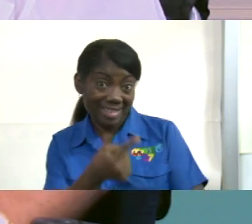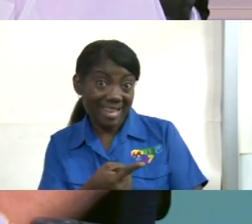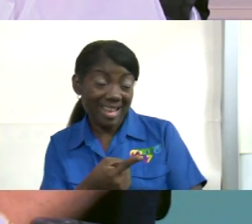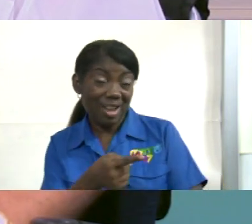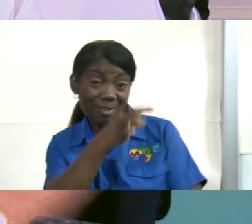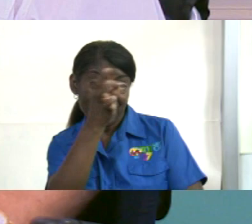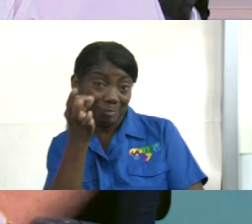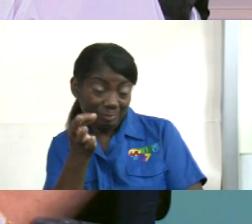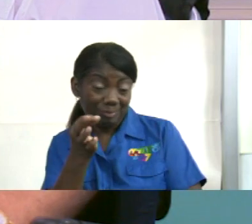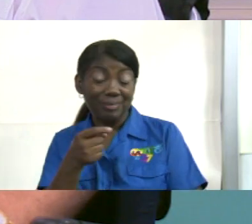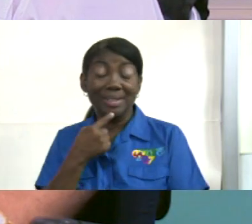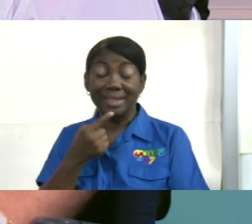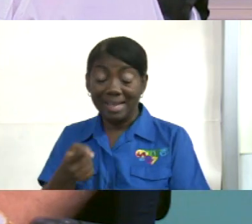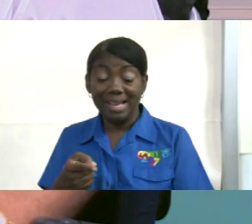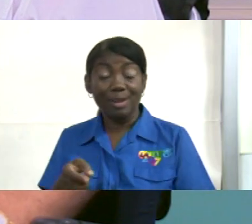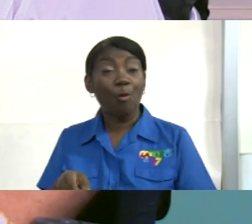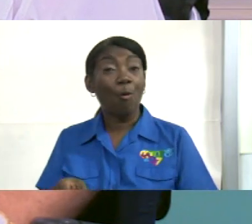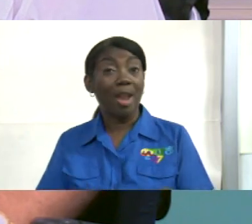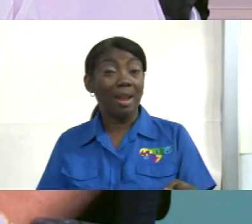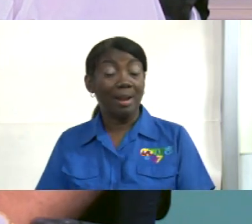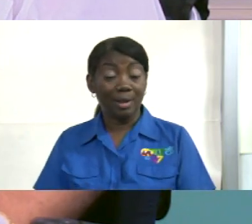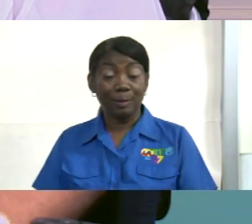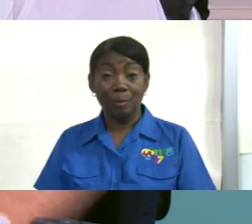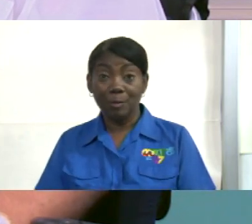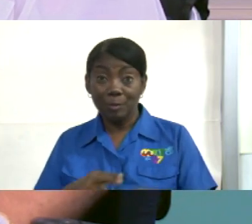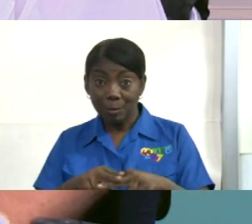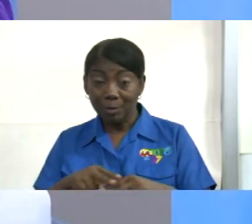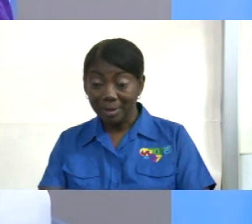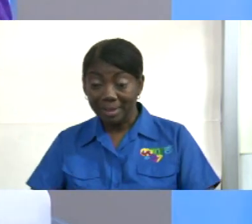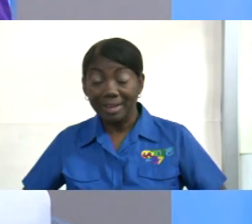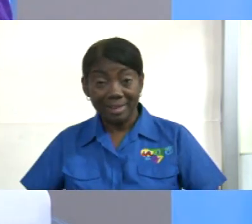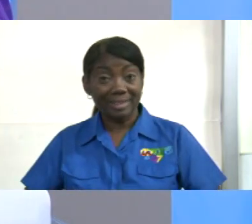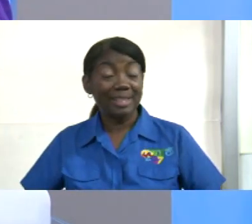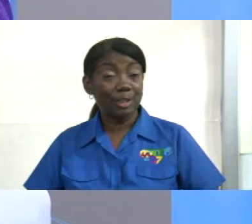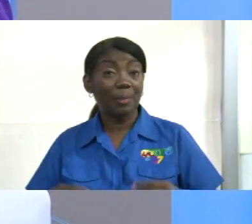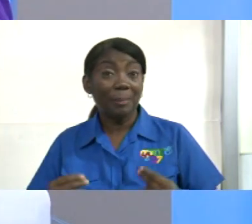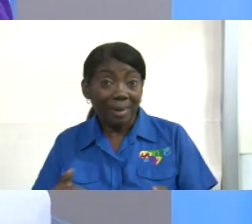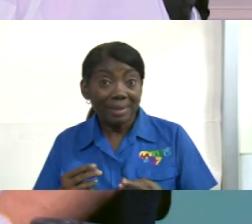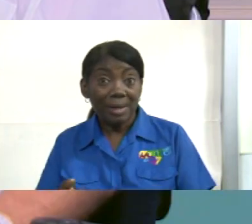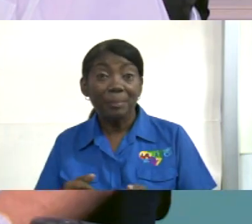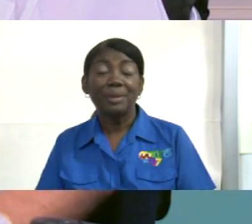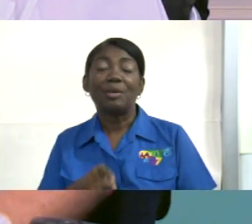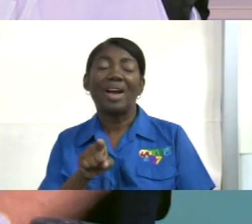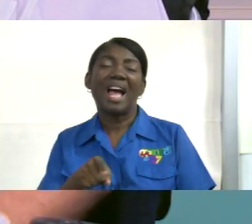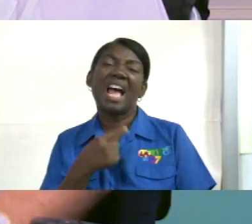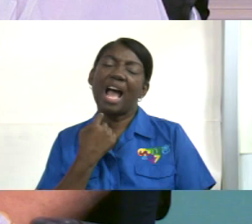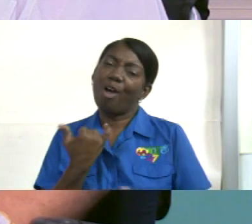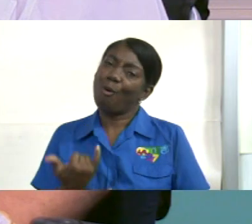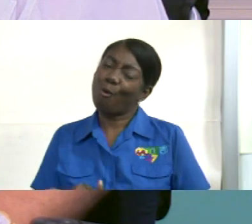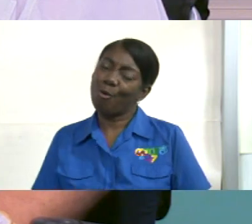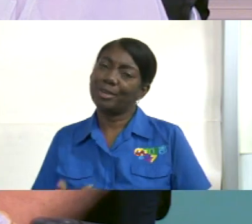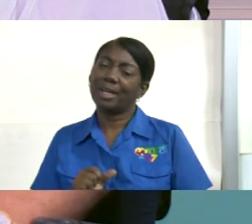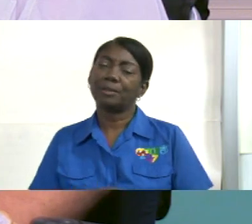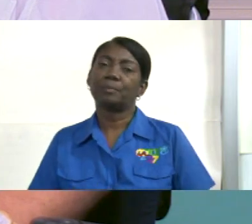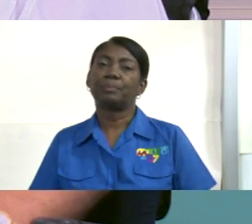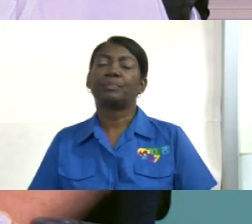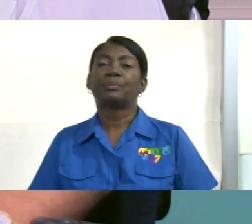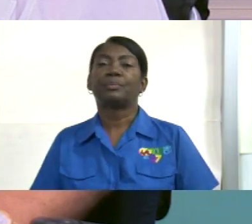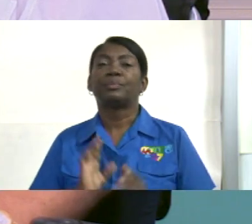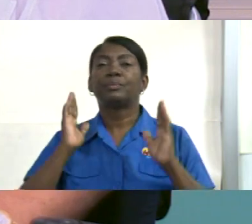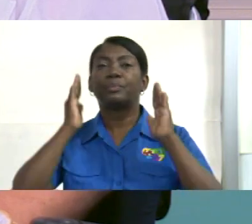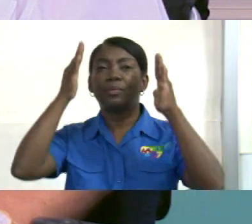así que así que de ahí viene el título de que ahora el papa me